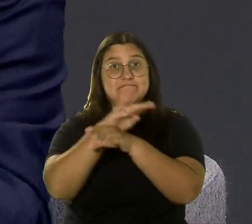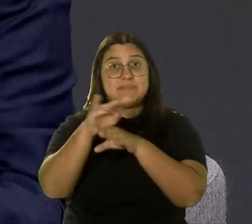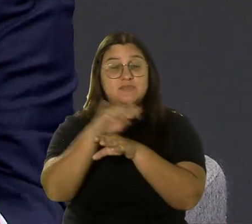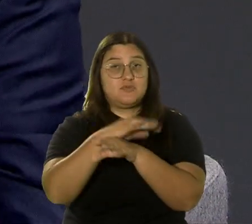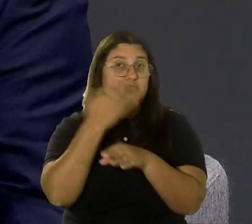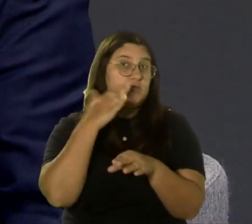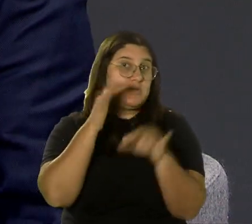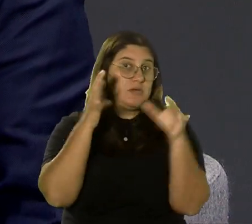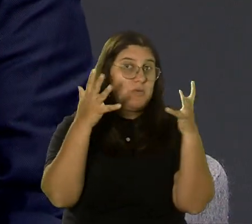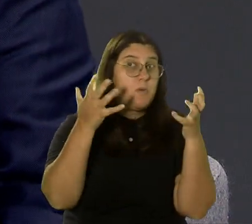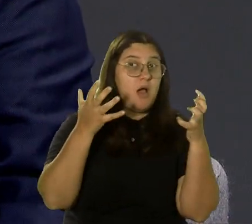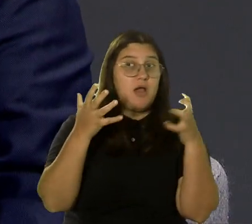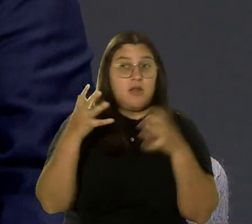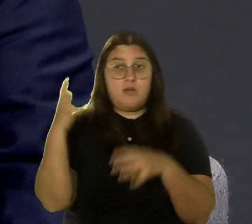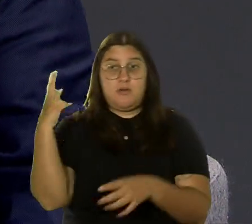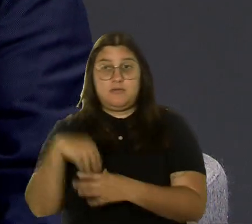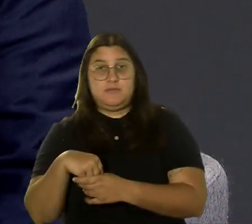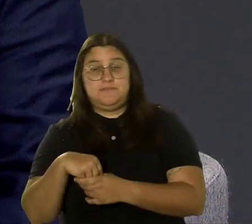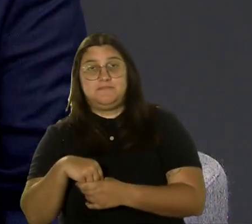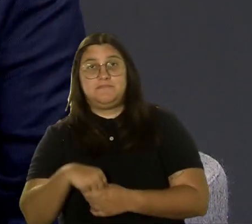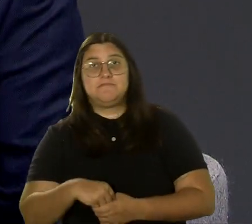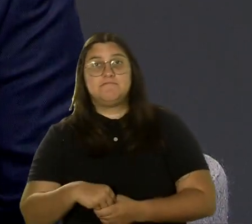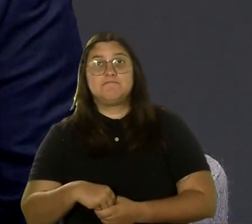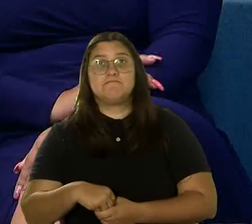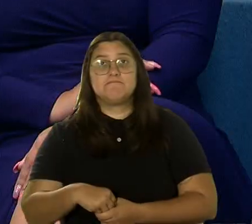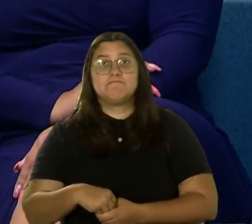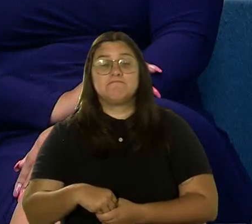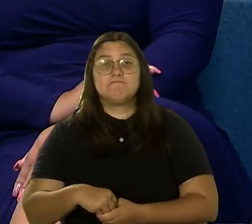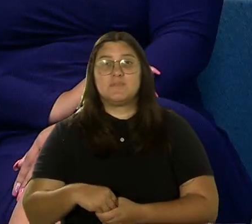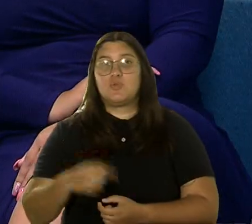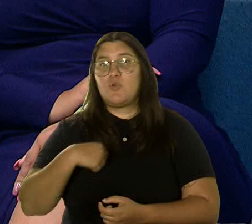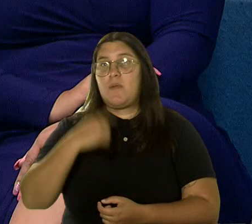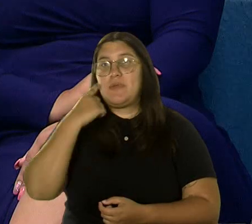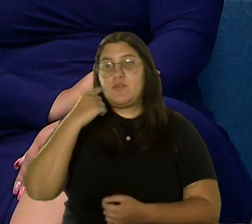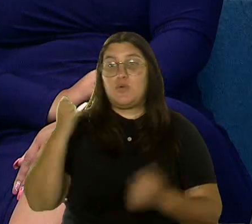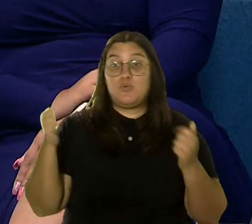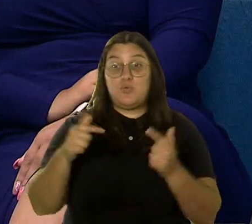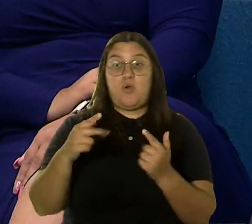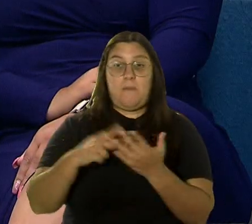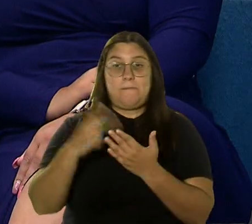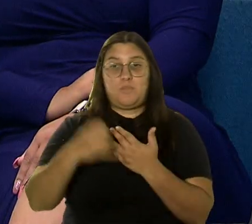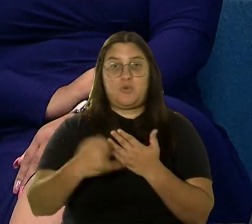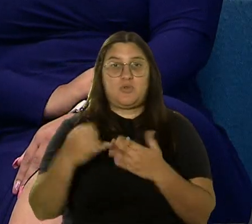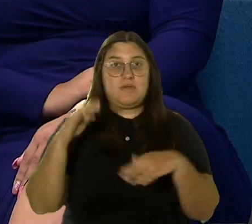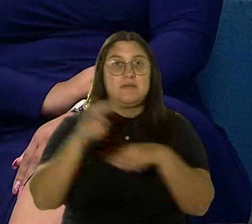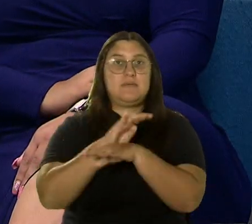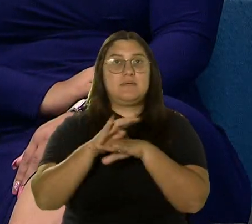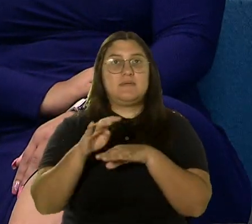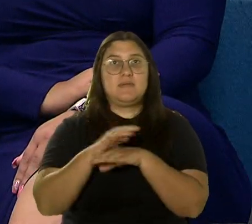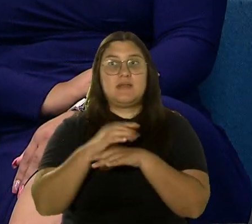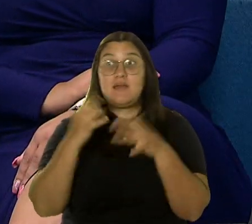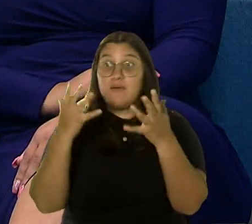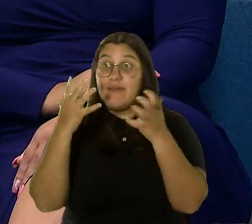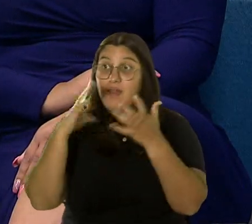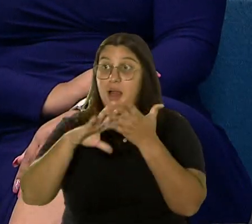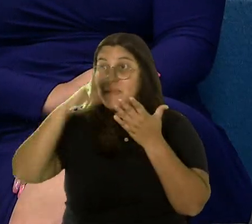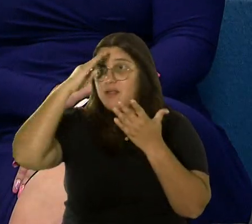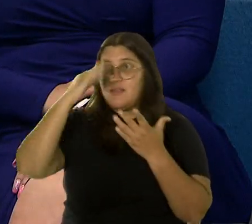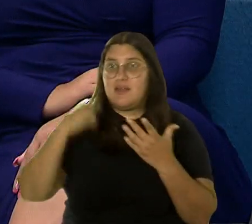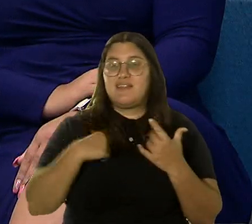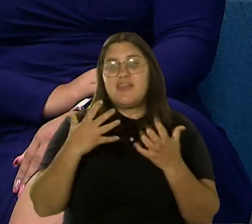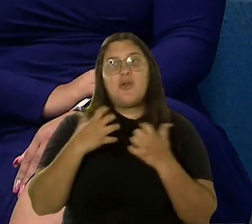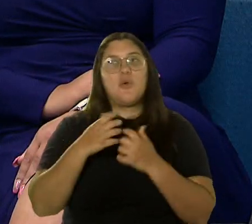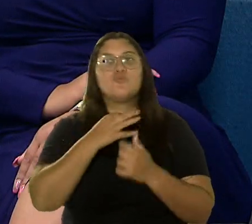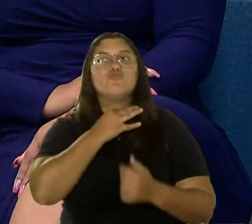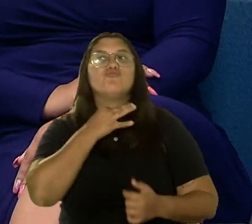si deberían o no ser parte de este evento. Yo creo que todos los proyectos empresariales empiezan con hoy quiero aprender y quiero especular.